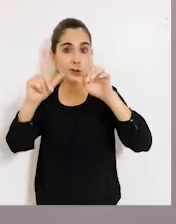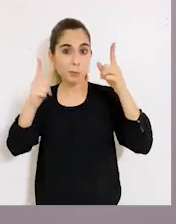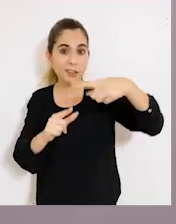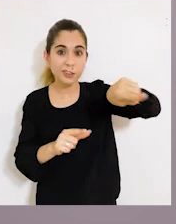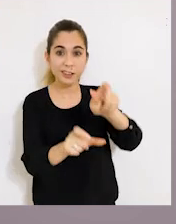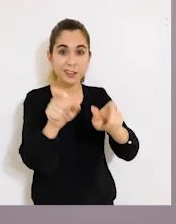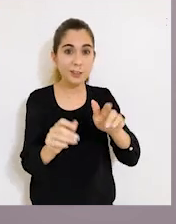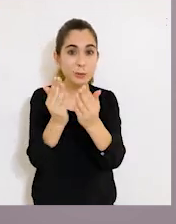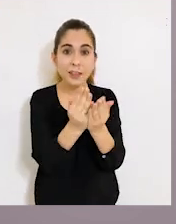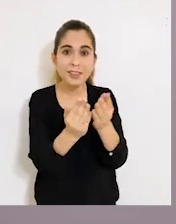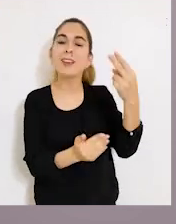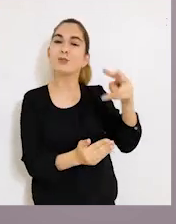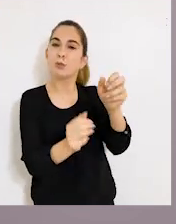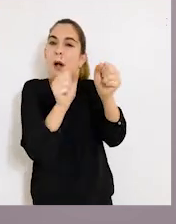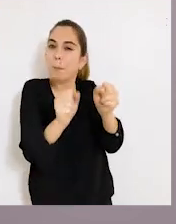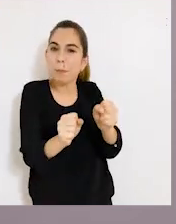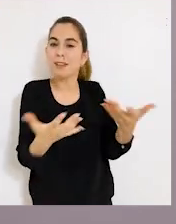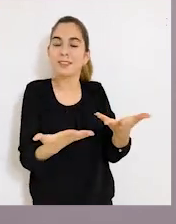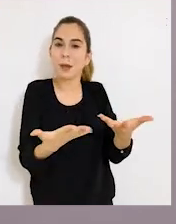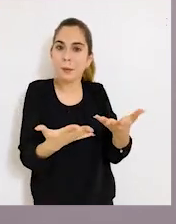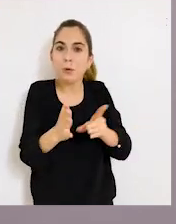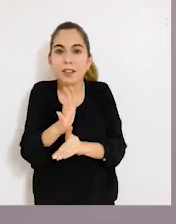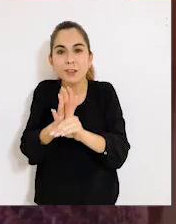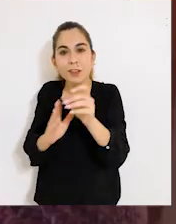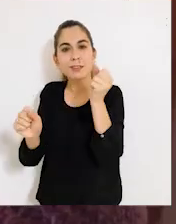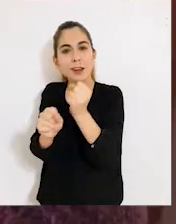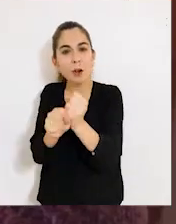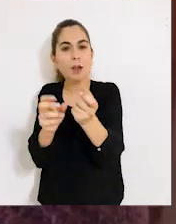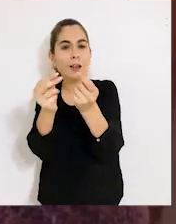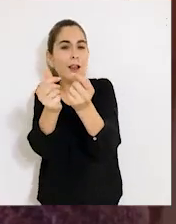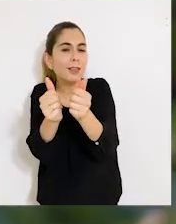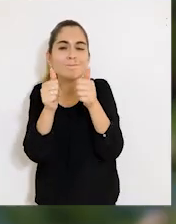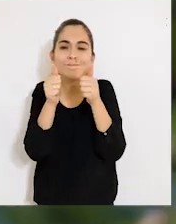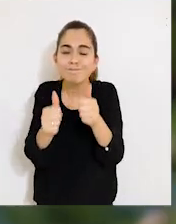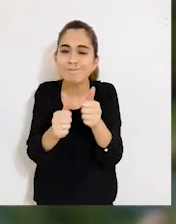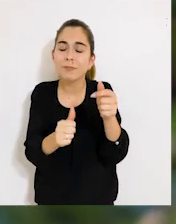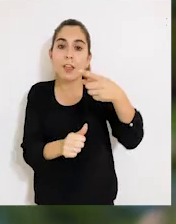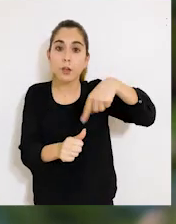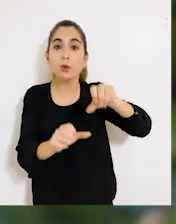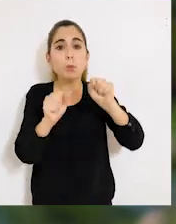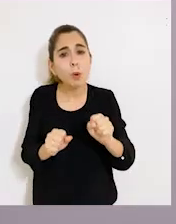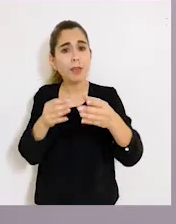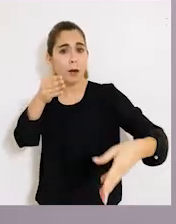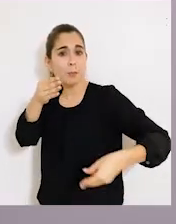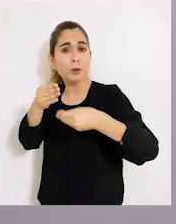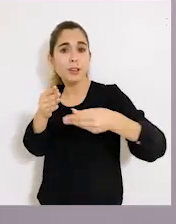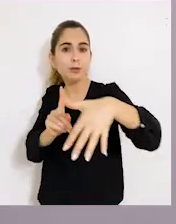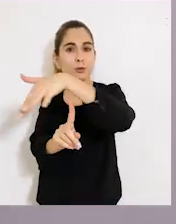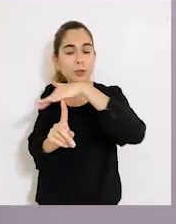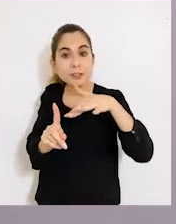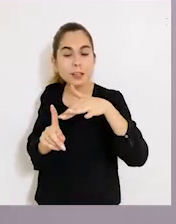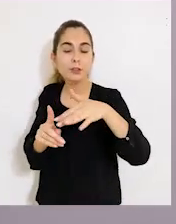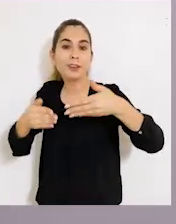a los estudiantes es su gran capacidad para desarrollar trabajos de excelente calidad. Son capaces de aportar en un contexto